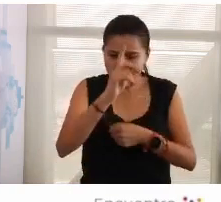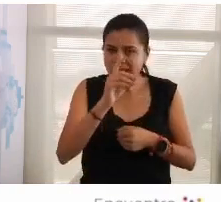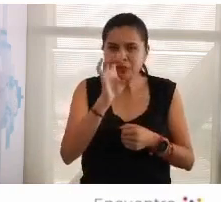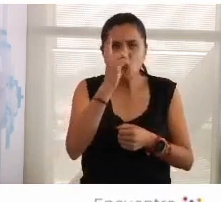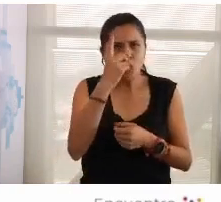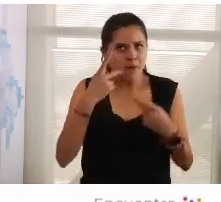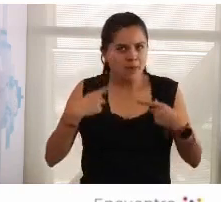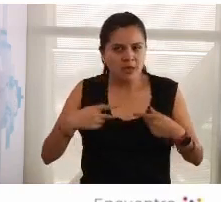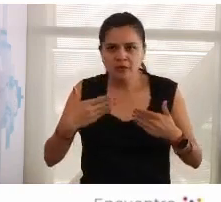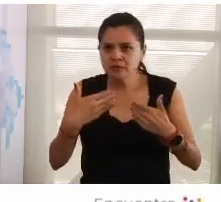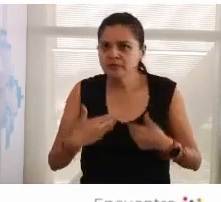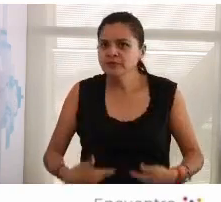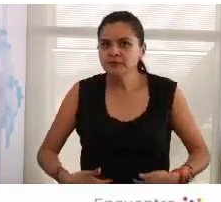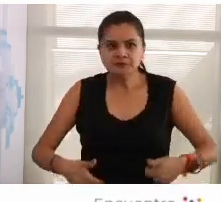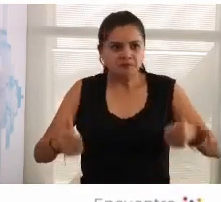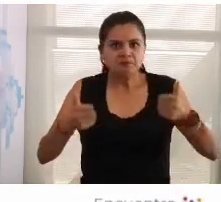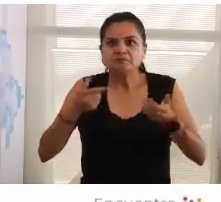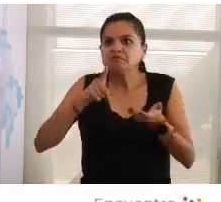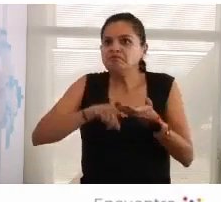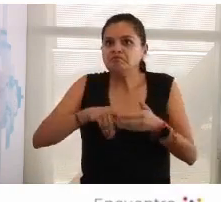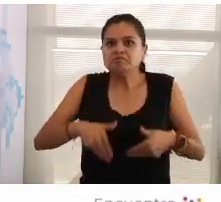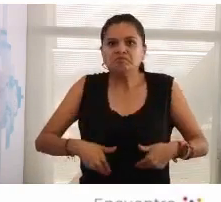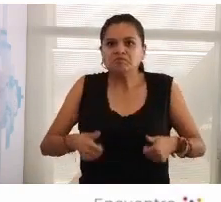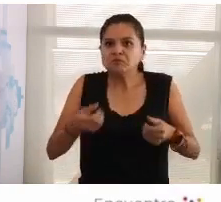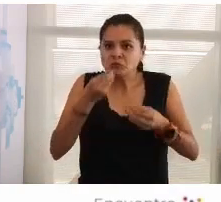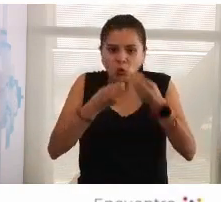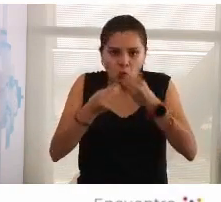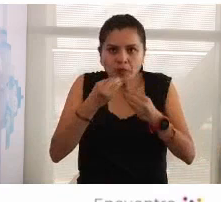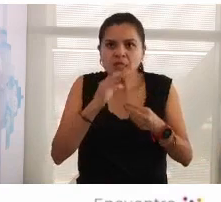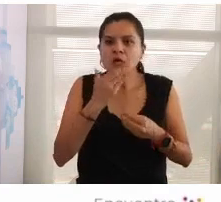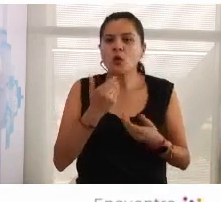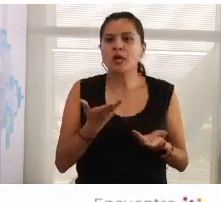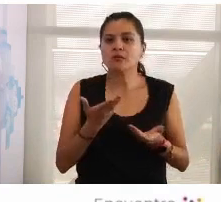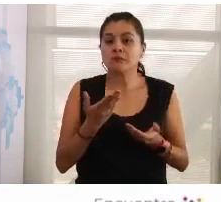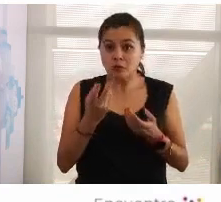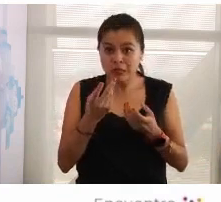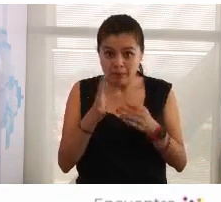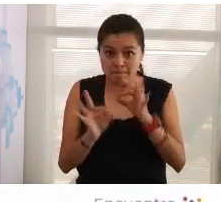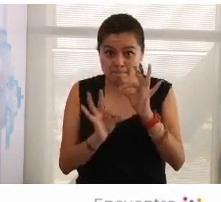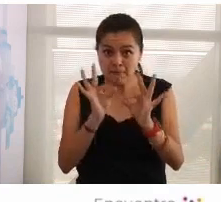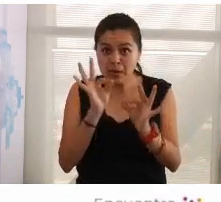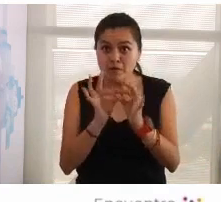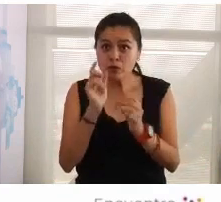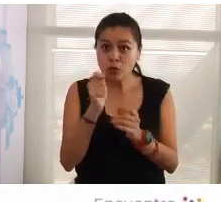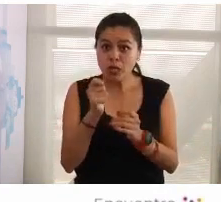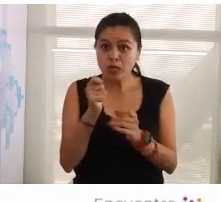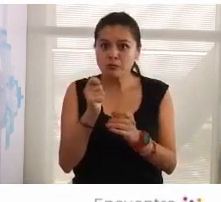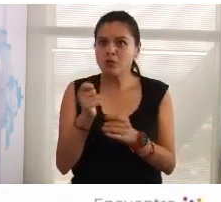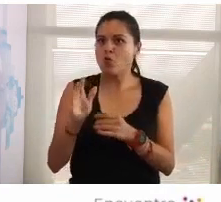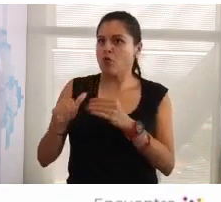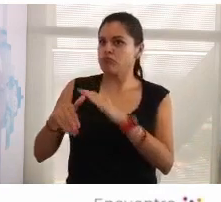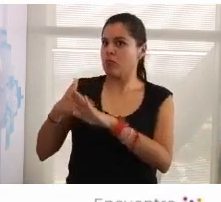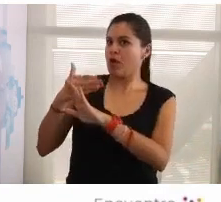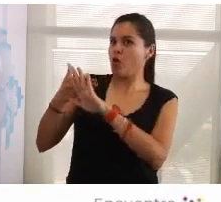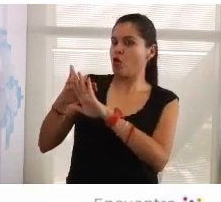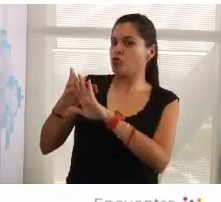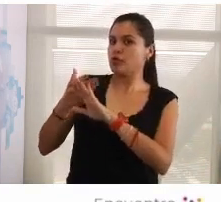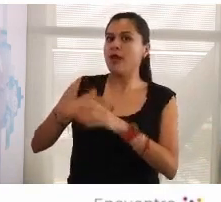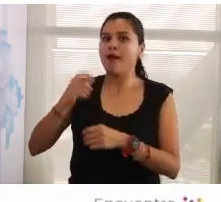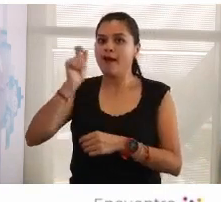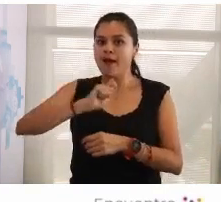no eres solidario entonces la perfección es la amenaza del éxito